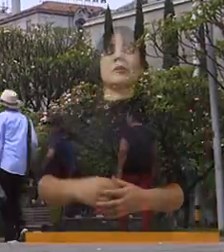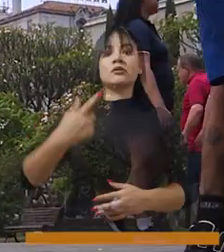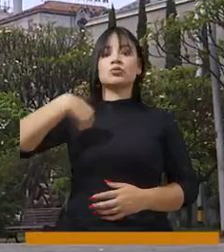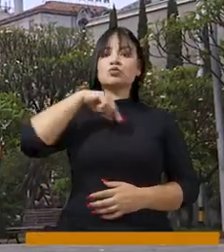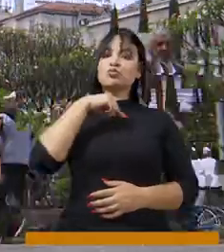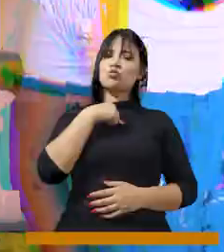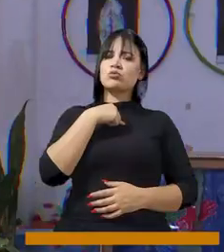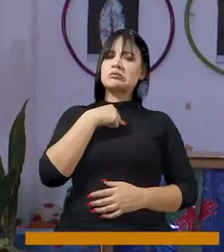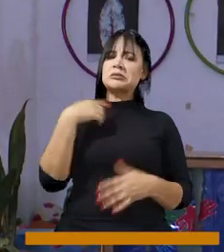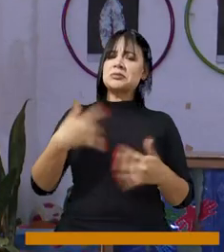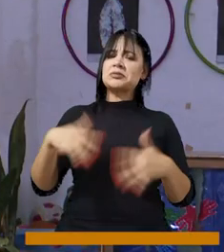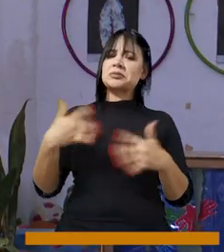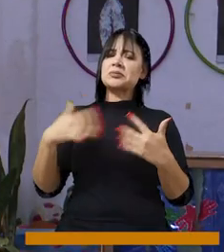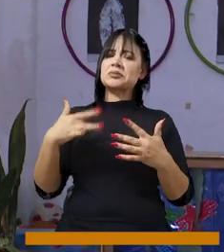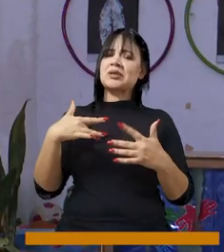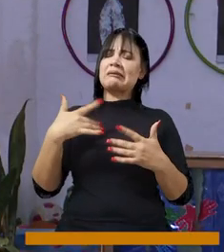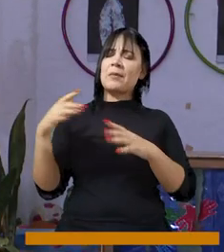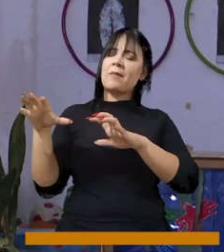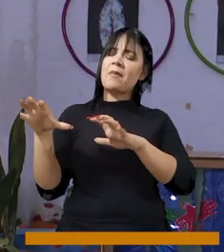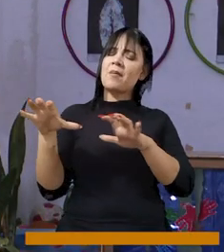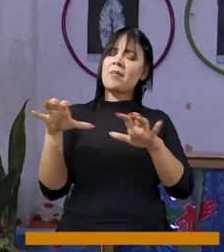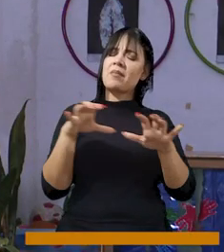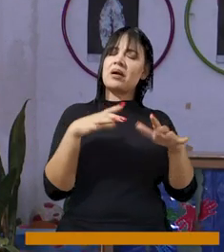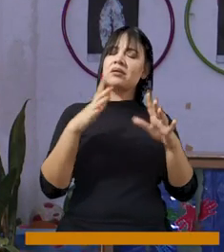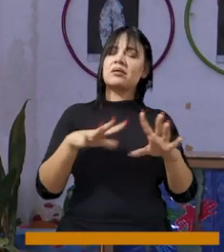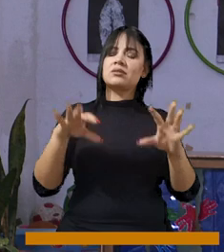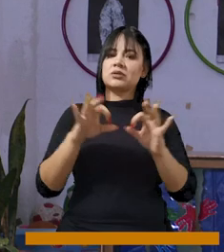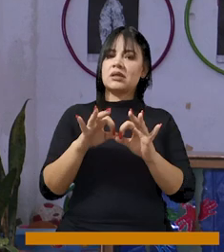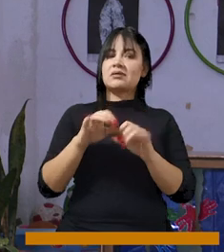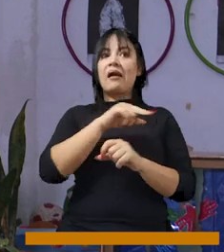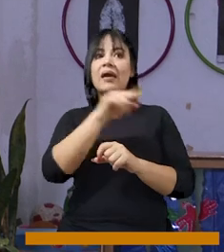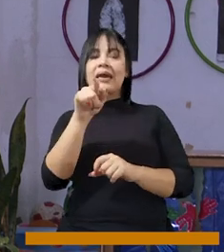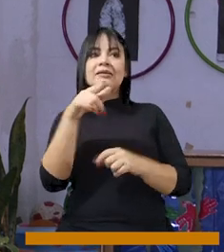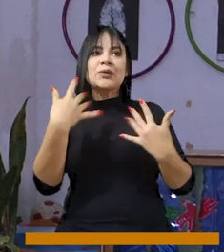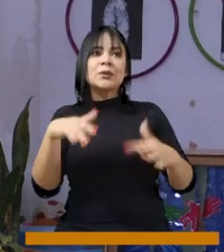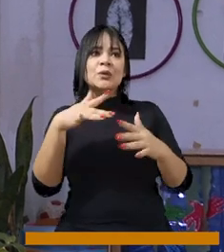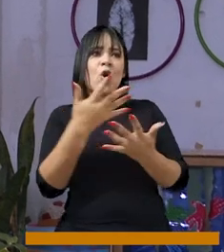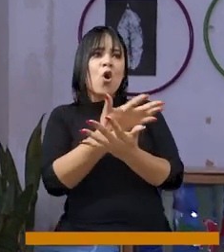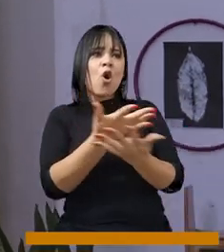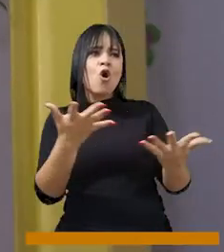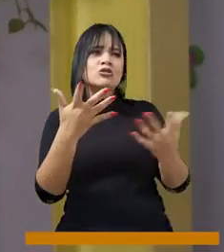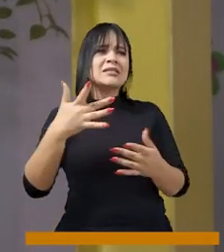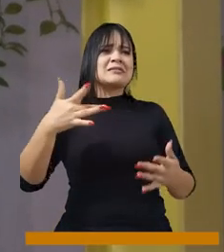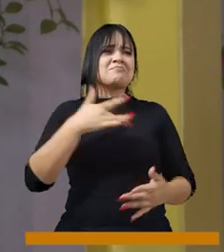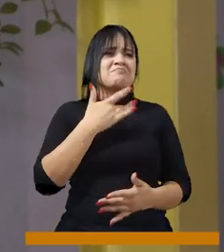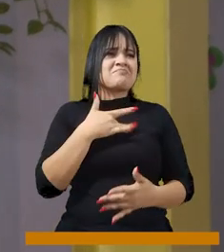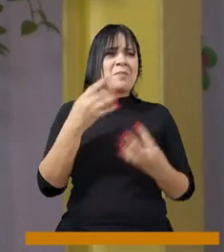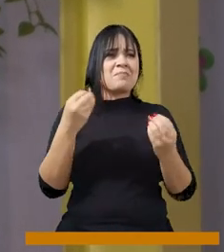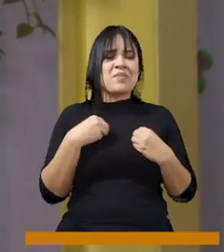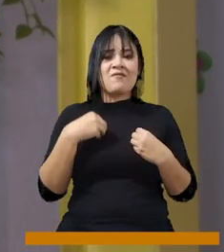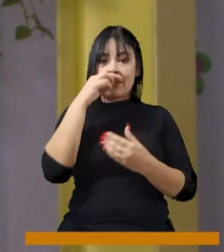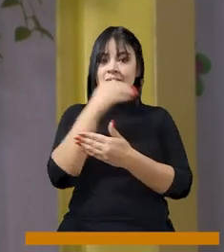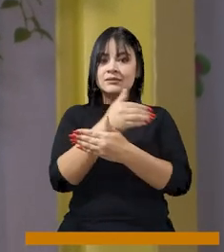Algo de lo que nosotros hacemos y es lo más significativo de todo este proceso es poder transformar realidades, todas esas